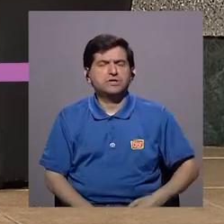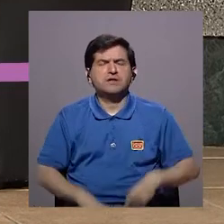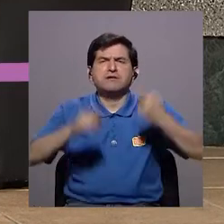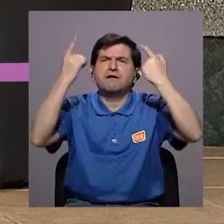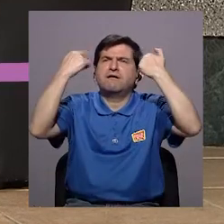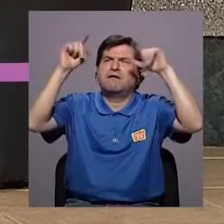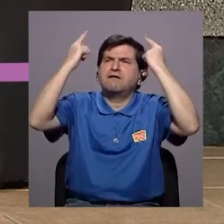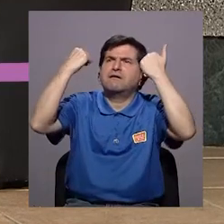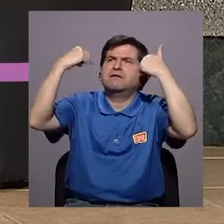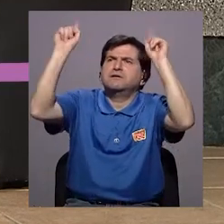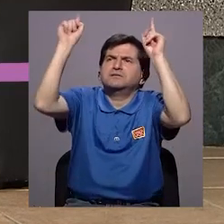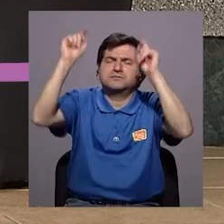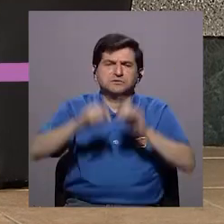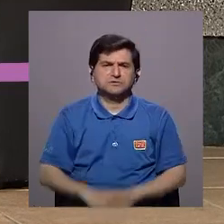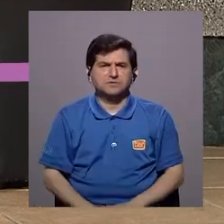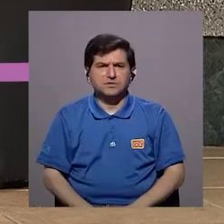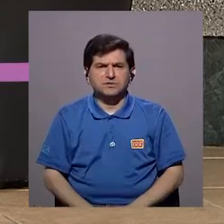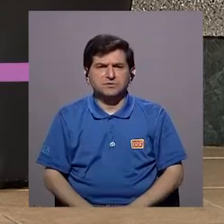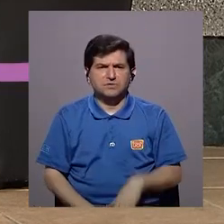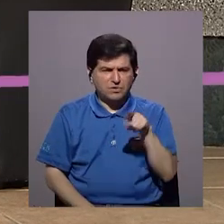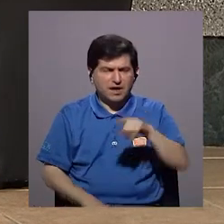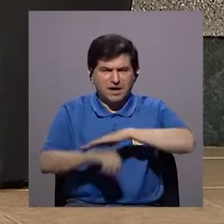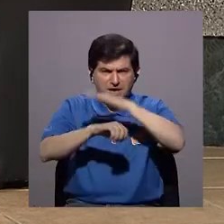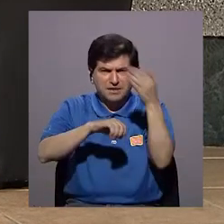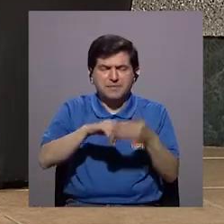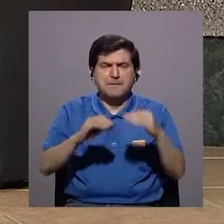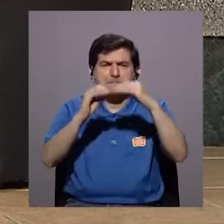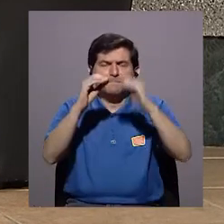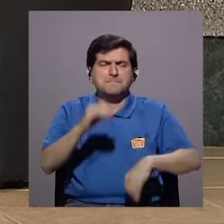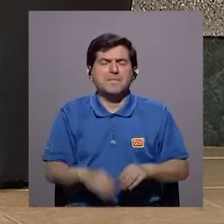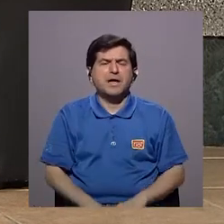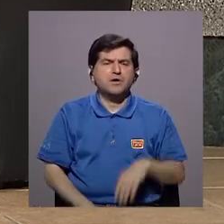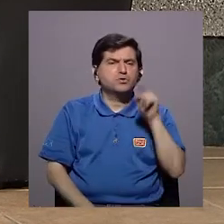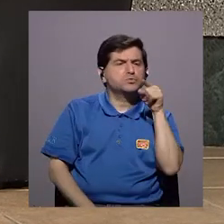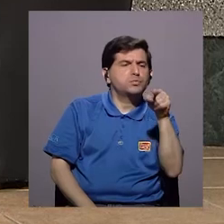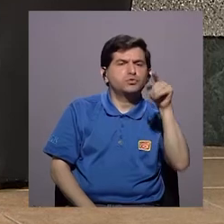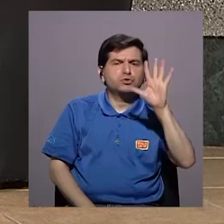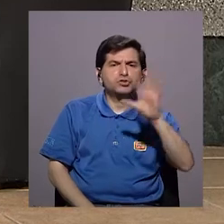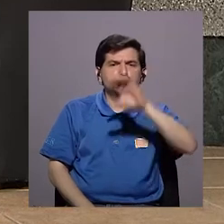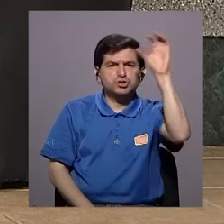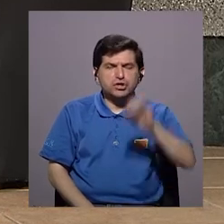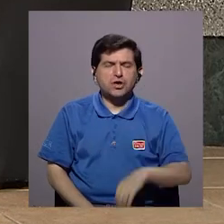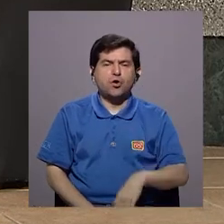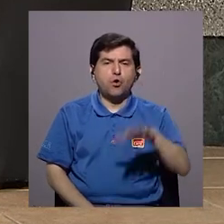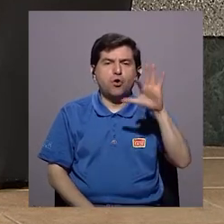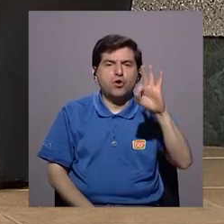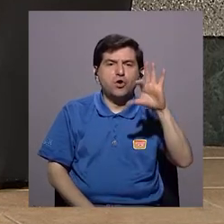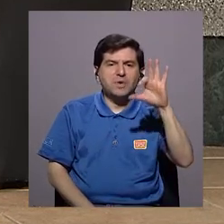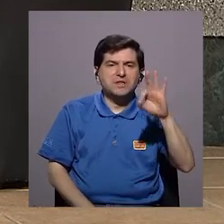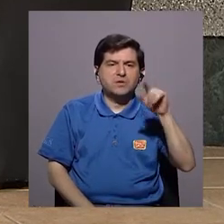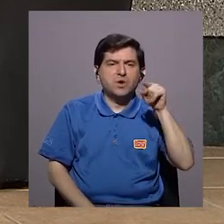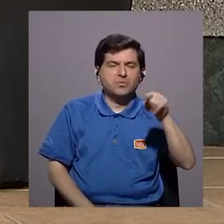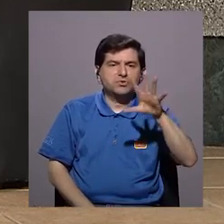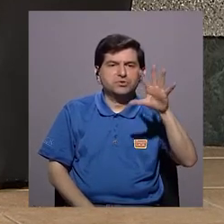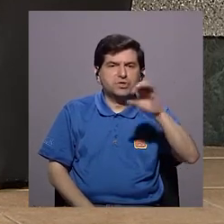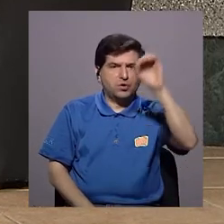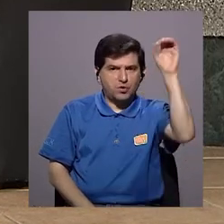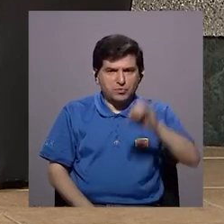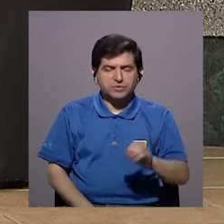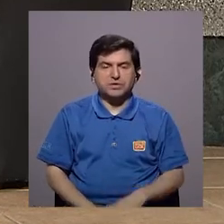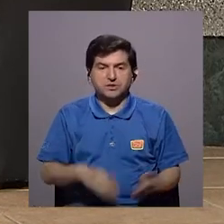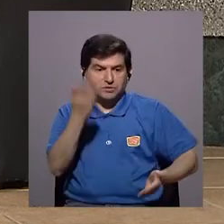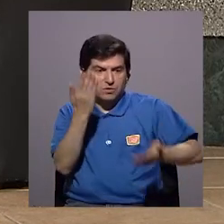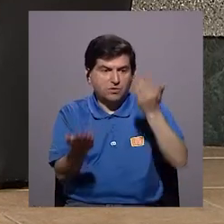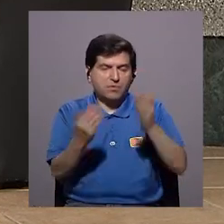que la efectividad es en tasas de embarazo menos de 0.5%, es decir, 99.5%